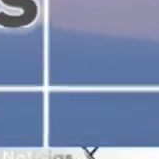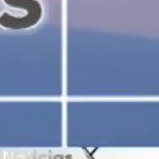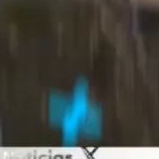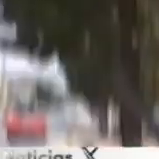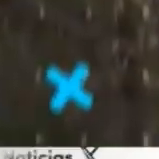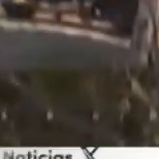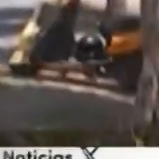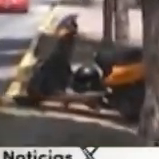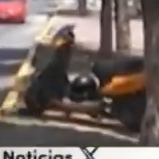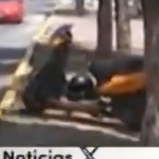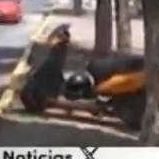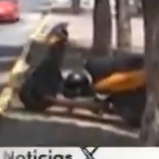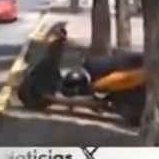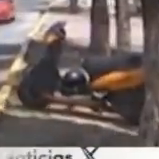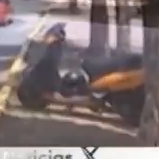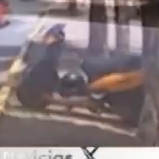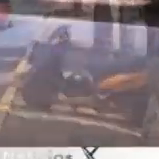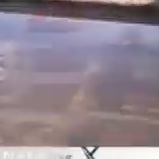continuamos